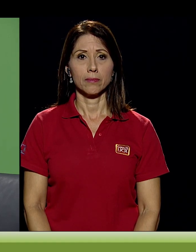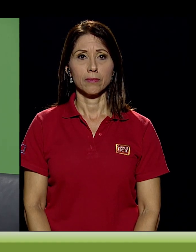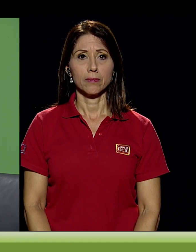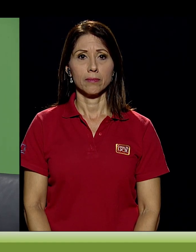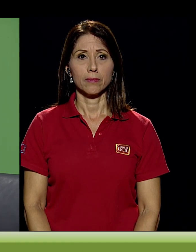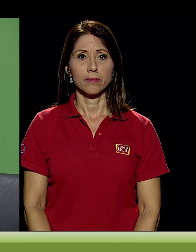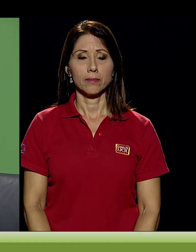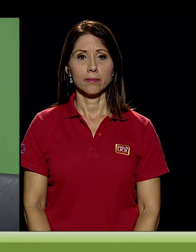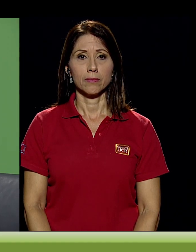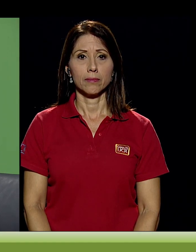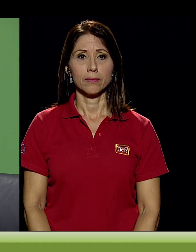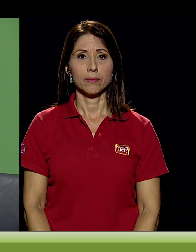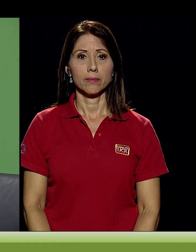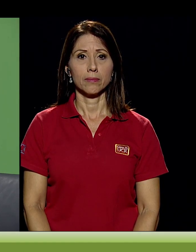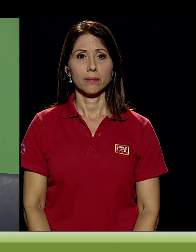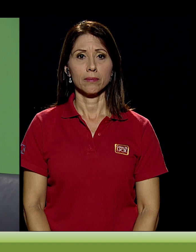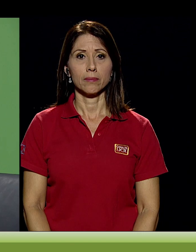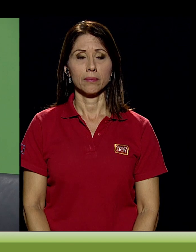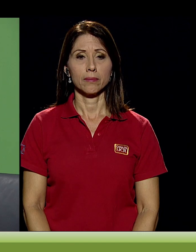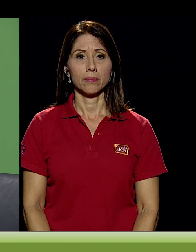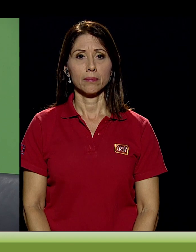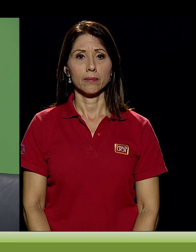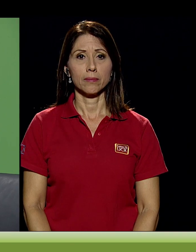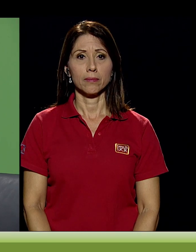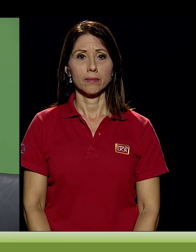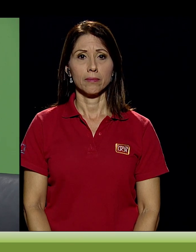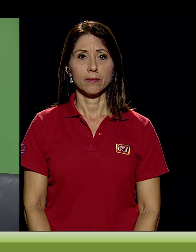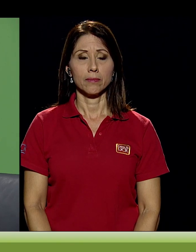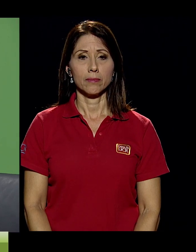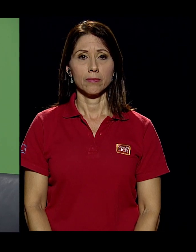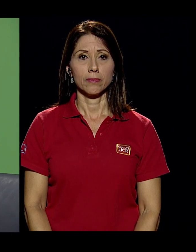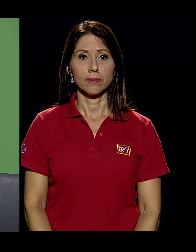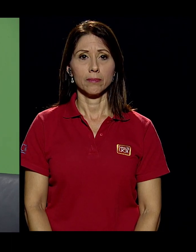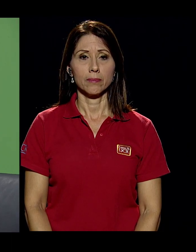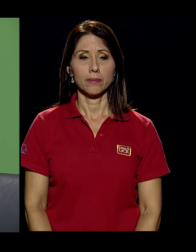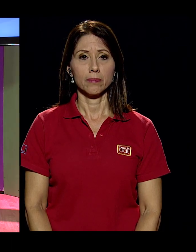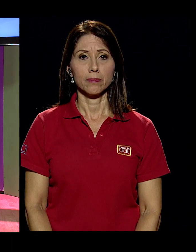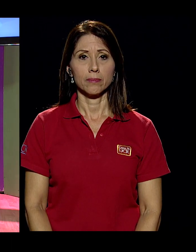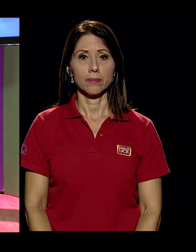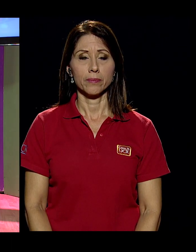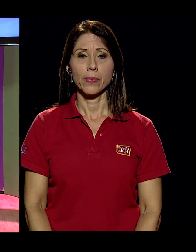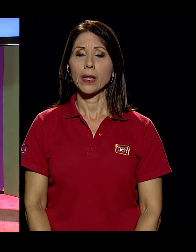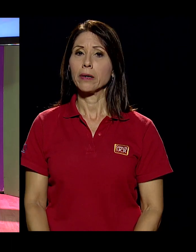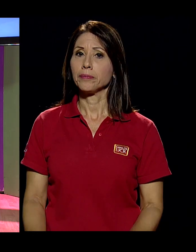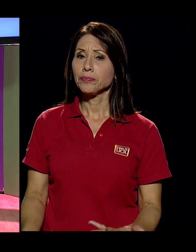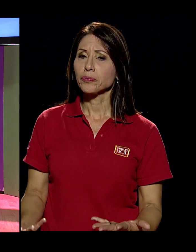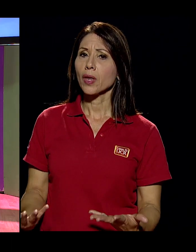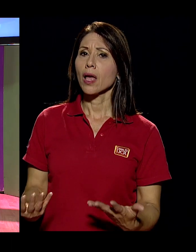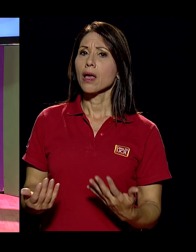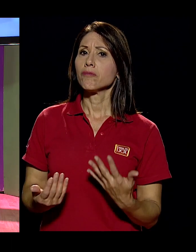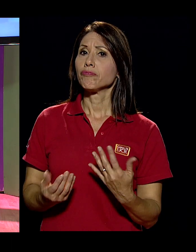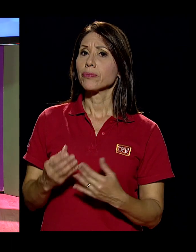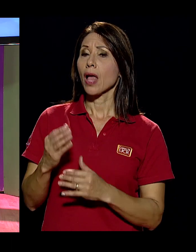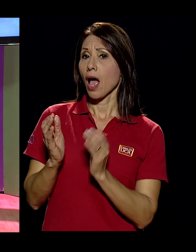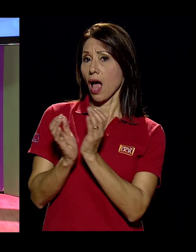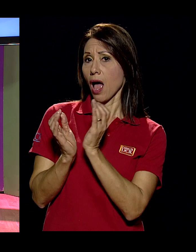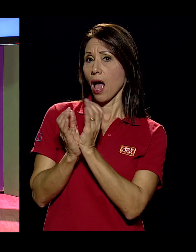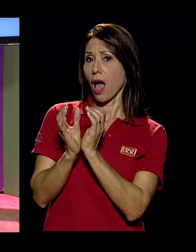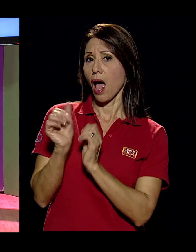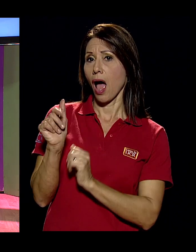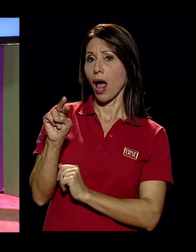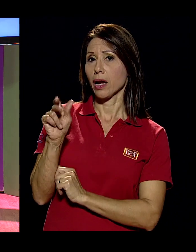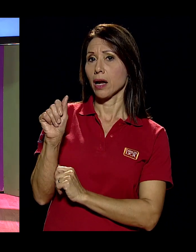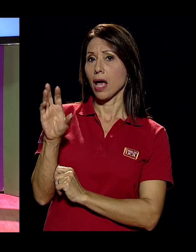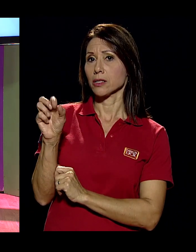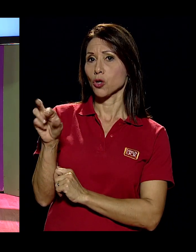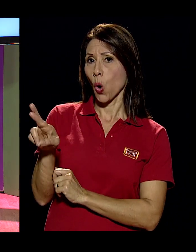estas estadísticas del INEC no tenemos la cifra específica de las personas sordas. Y ANASCOR, ¿qué